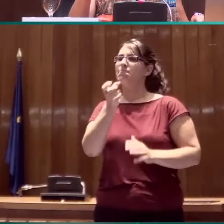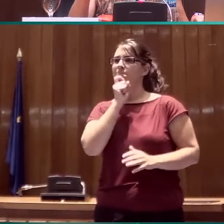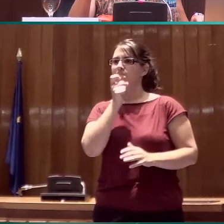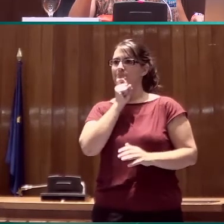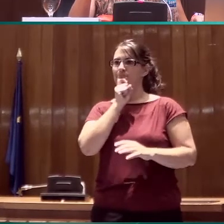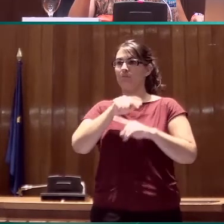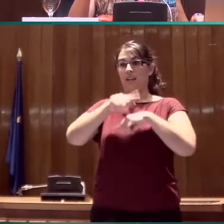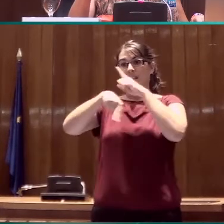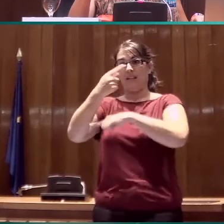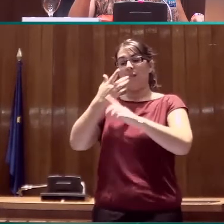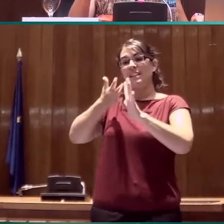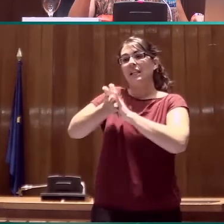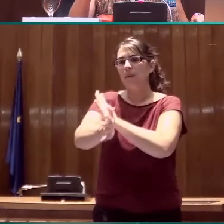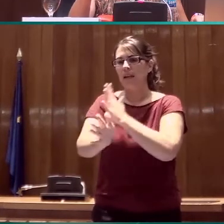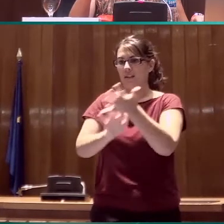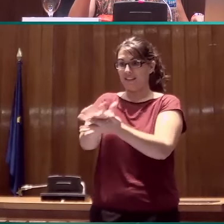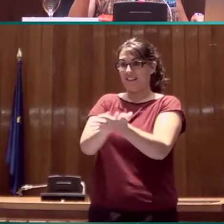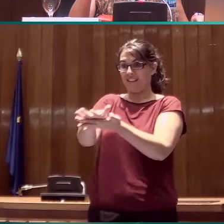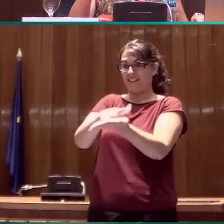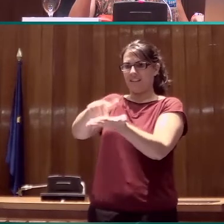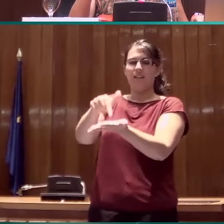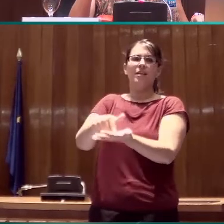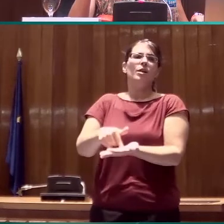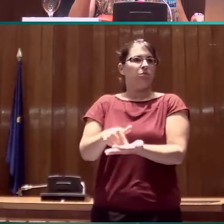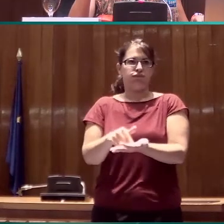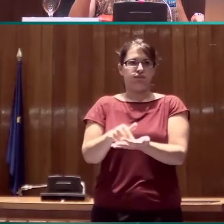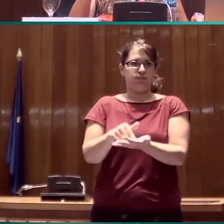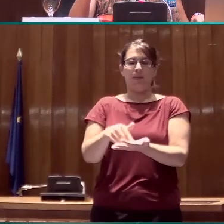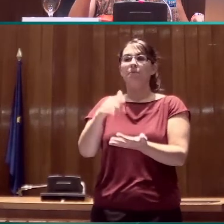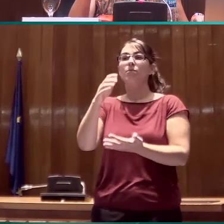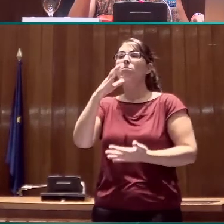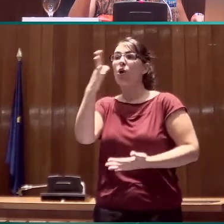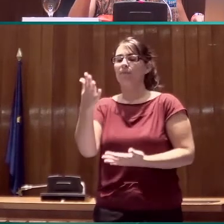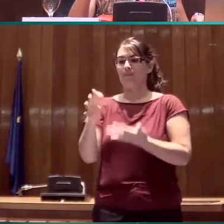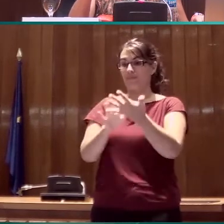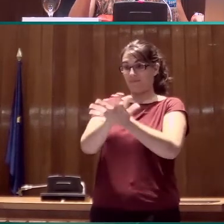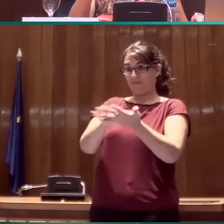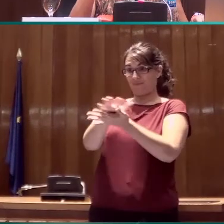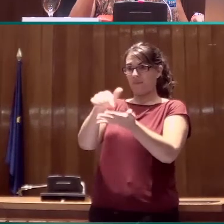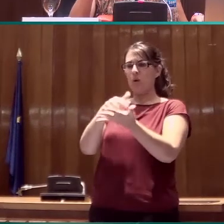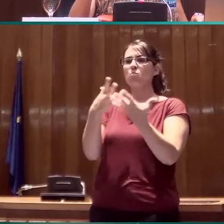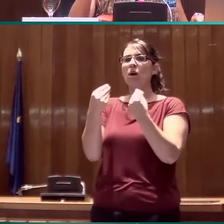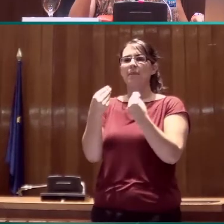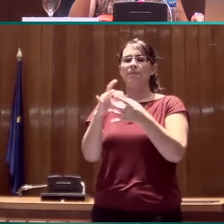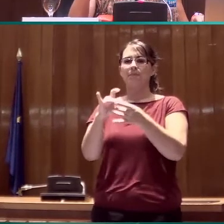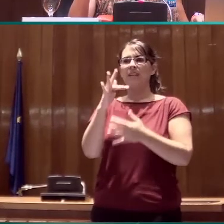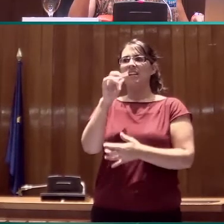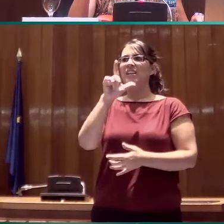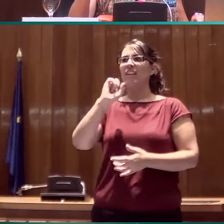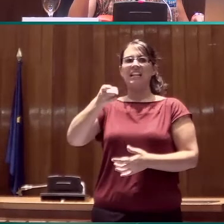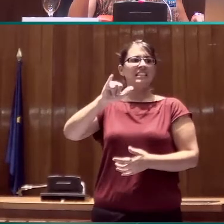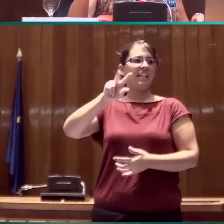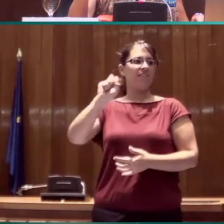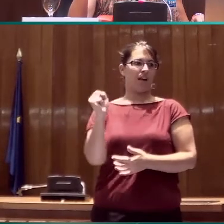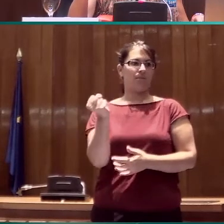una lengua asignada como la LSE. Y es que la LSE es una lengua muy flexiva. Es decir, un signante puede